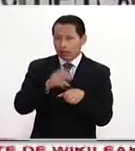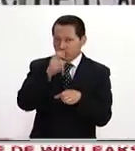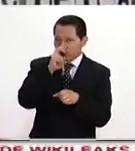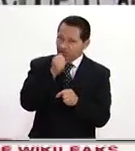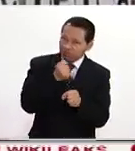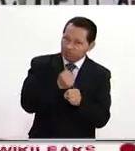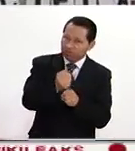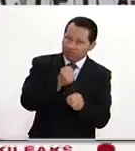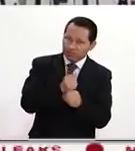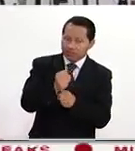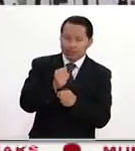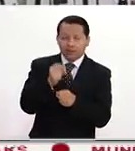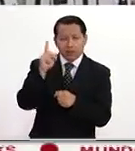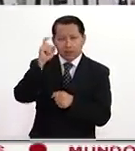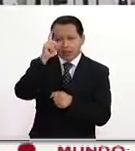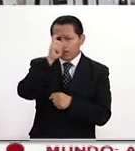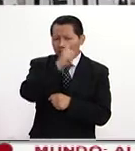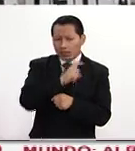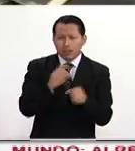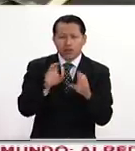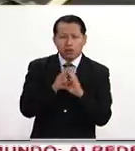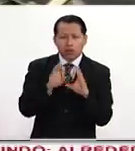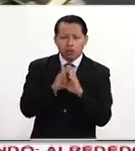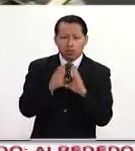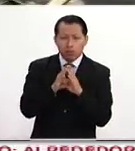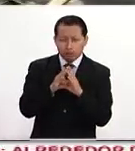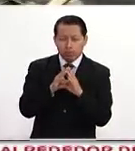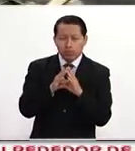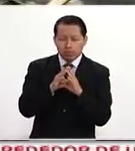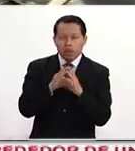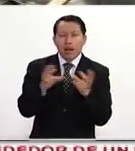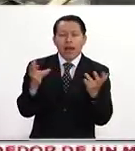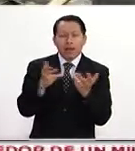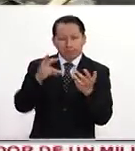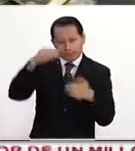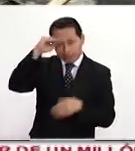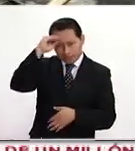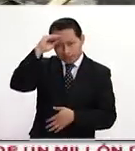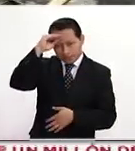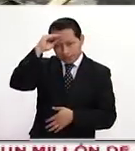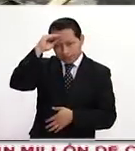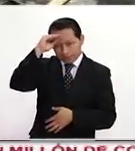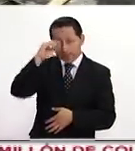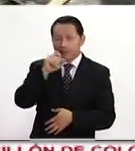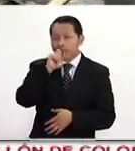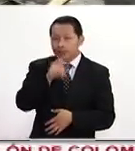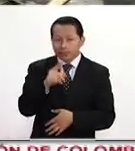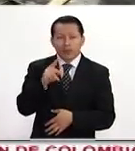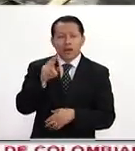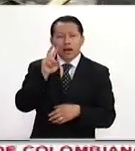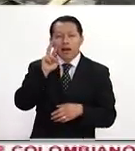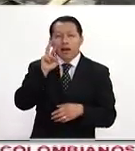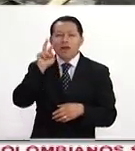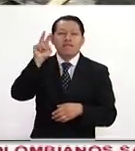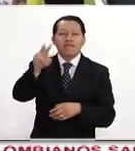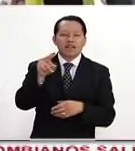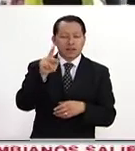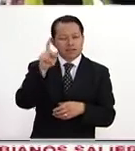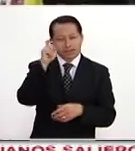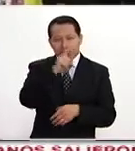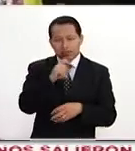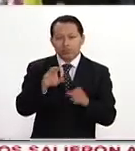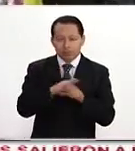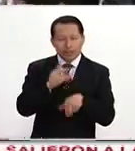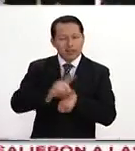Bueno, es difícil hacer un ejercicio de ver más allá. Todos los días